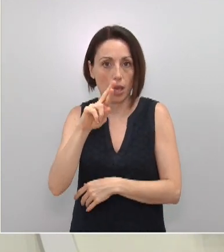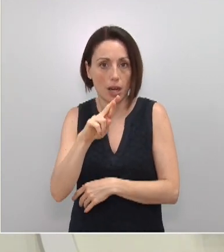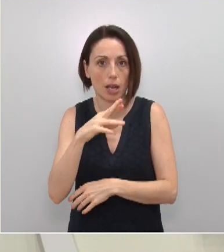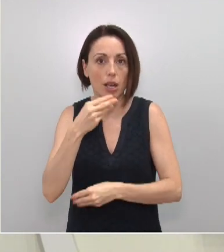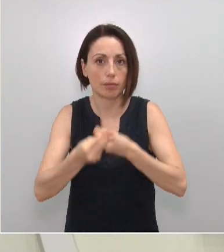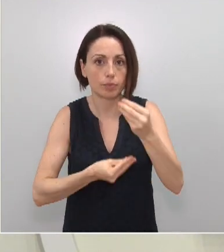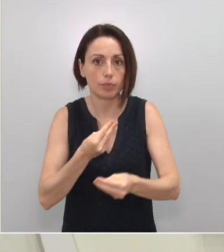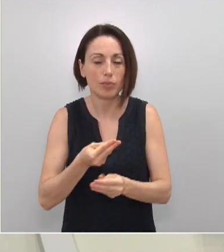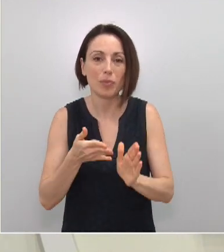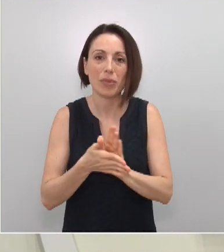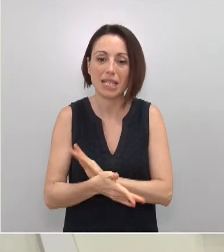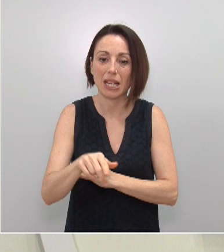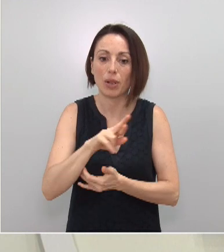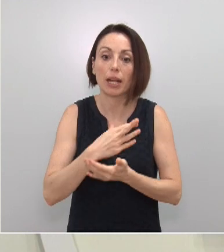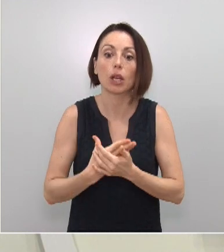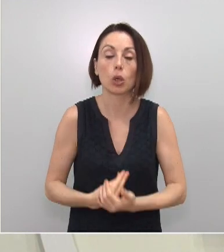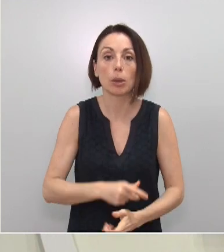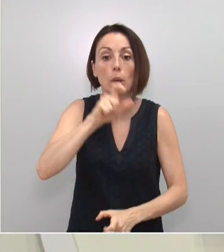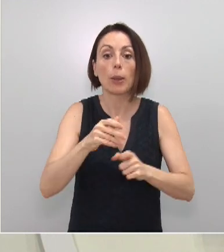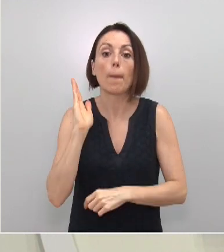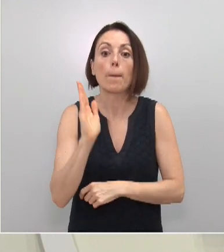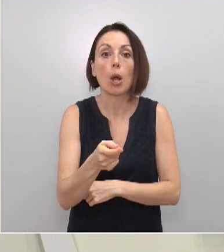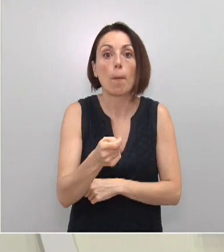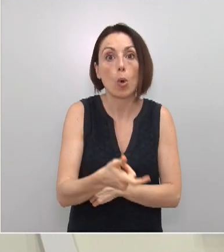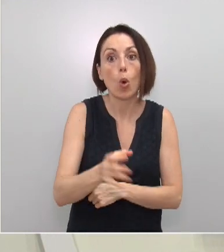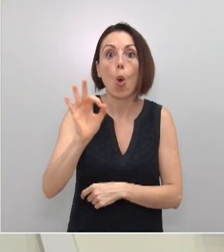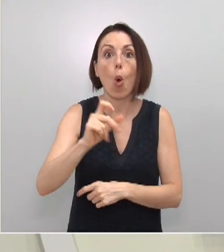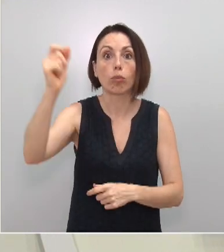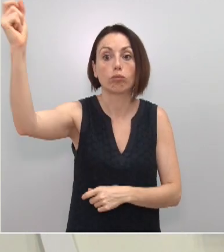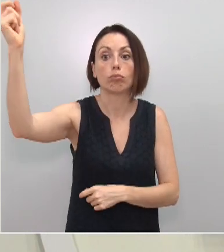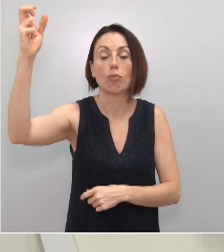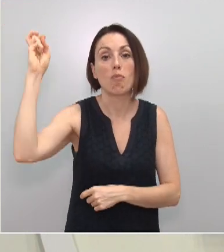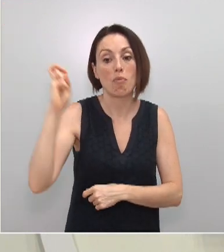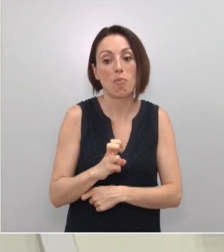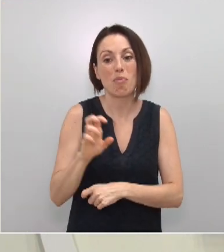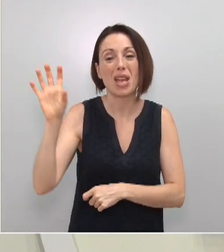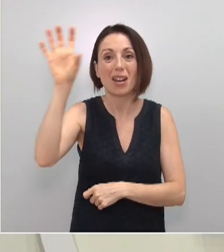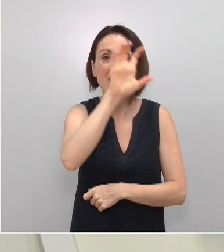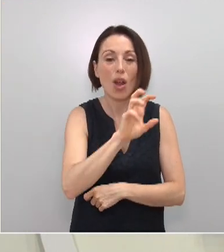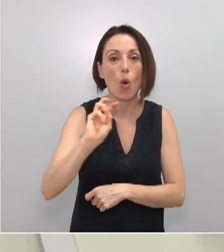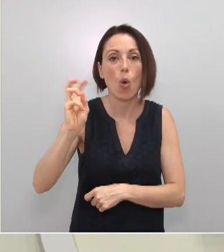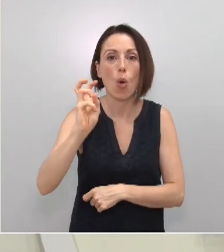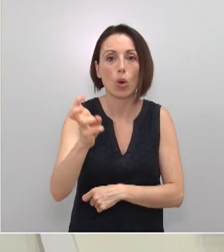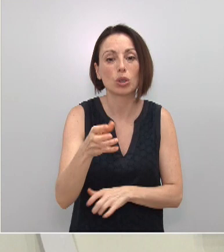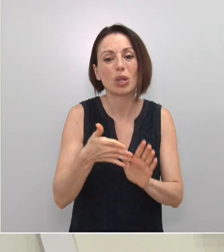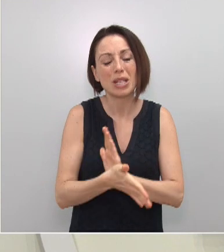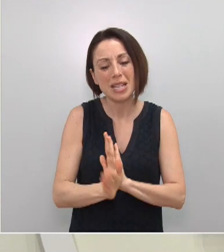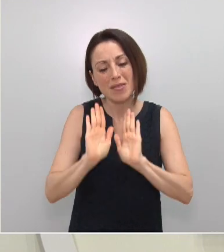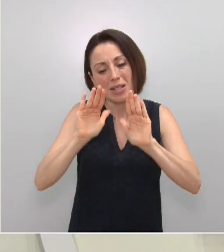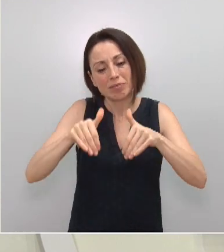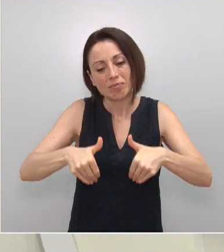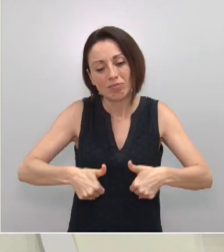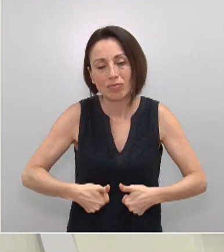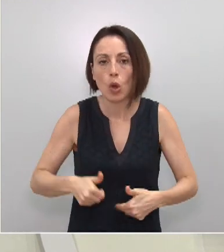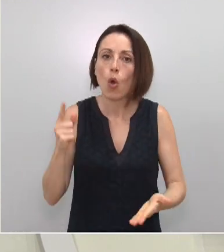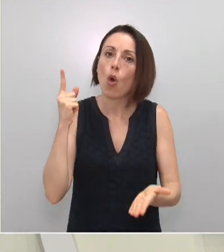Hablar de pocos casos en la región de Murcia e importados es algo que nos devuelve a una situación que ya vivimos